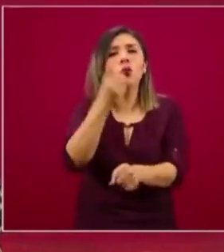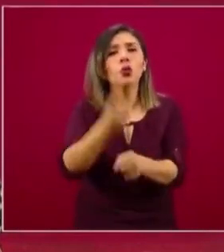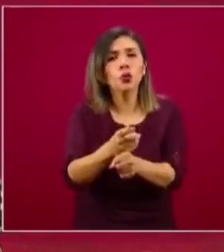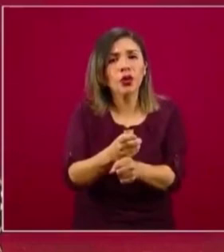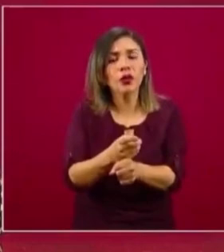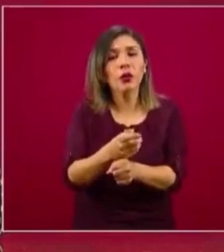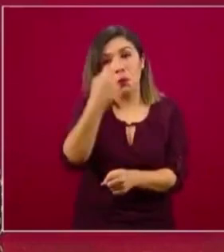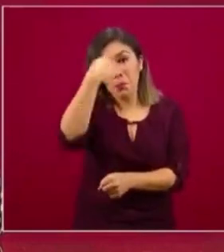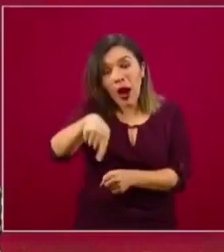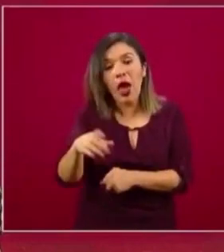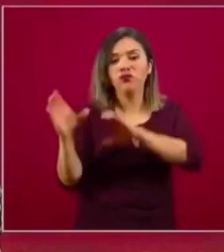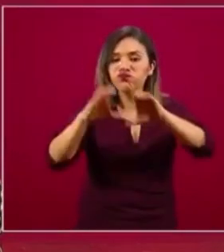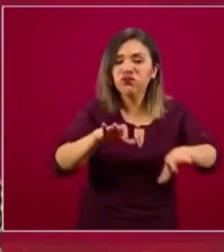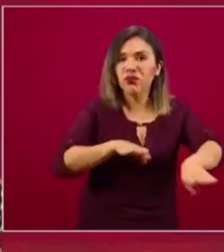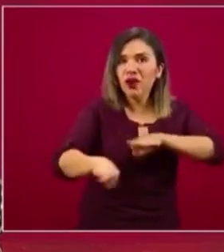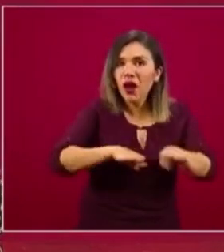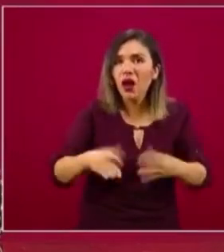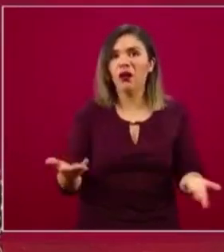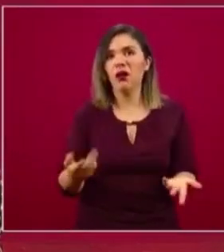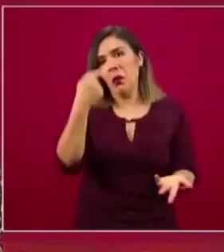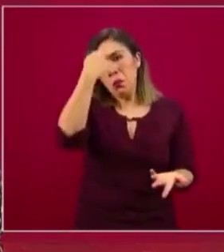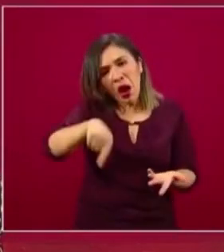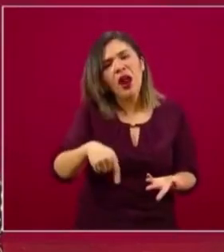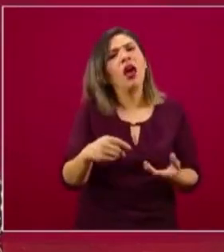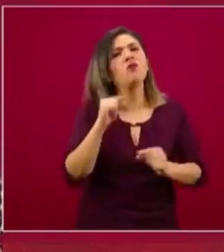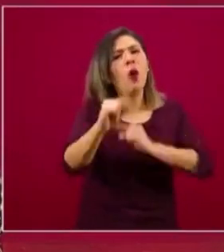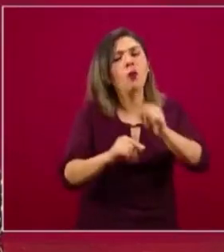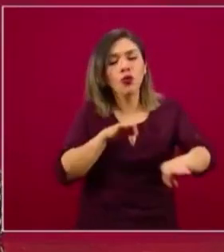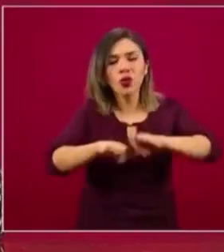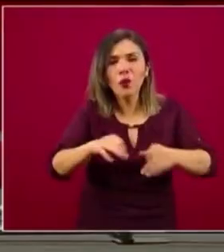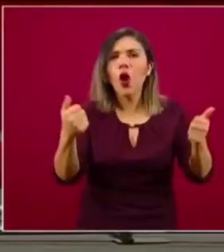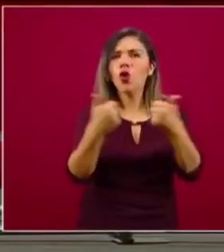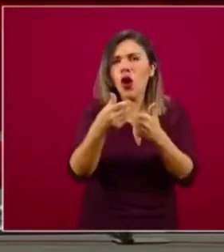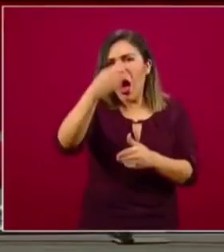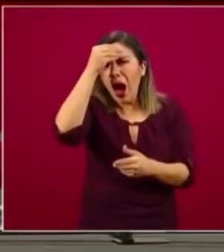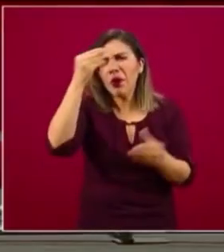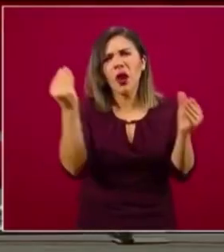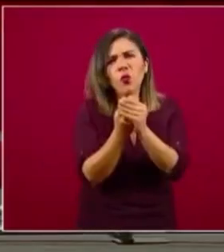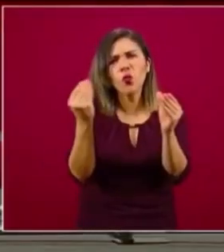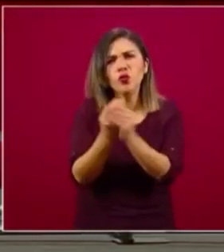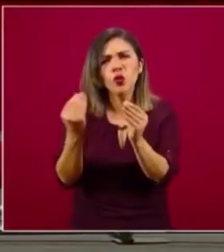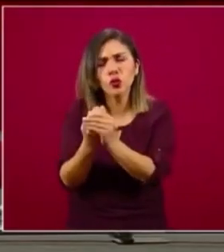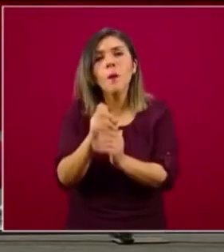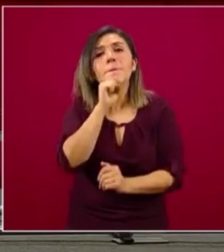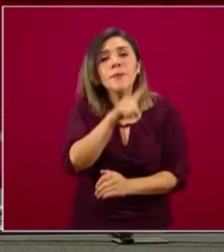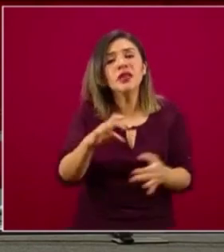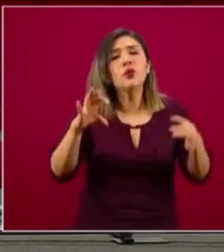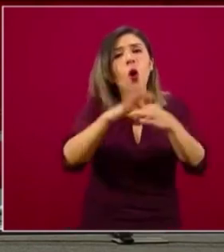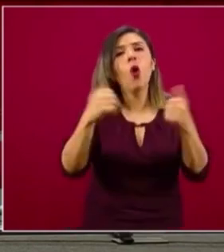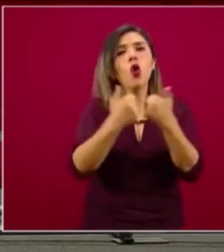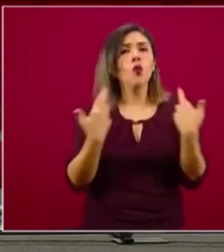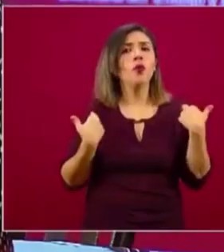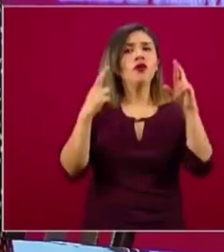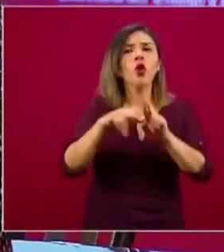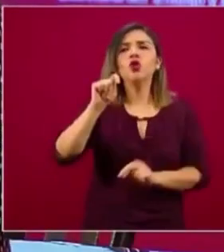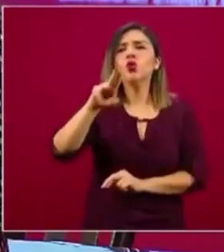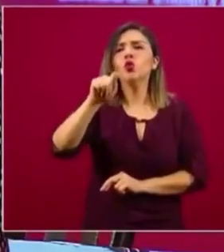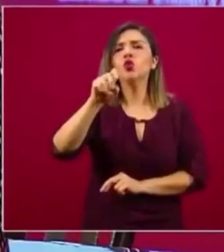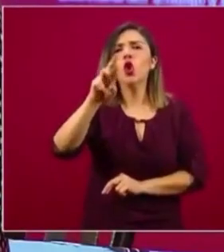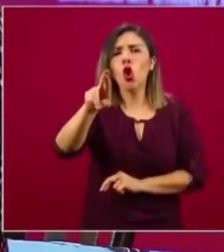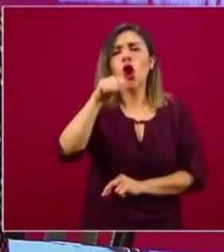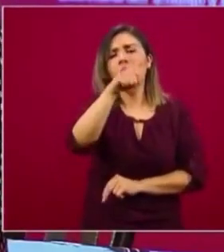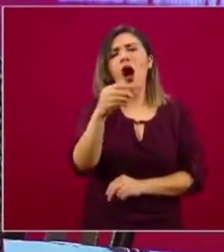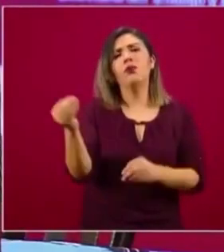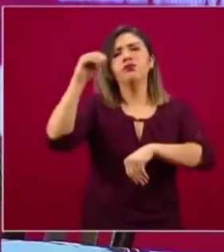capacitándose de la mano de tutores que son designados por las empresas. Tenemos empresas de